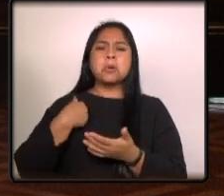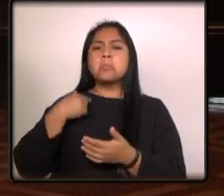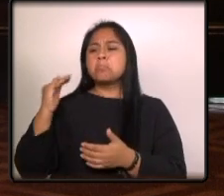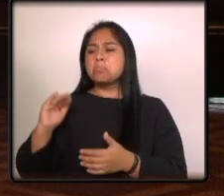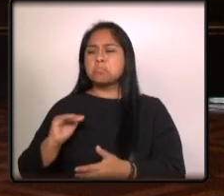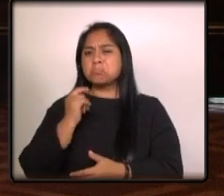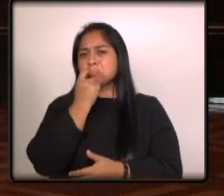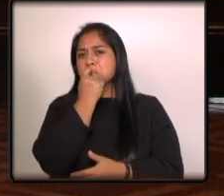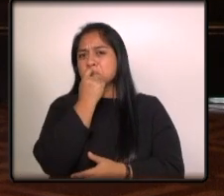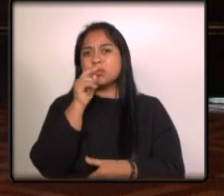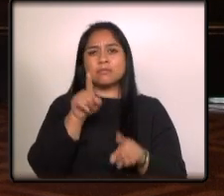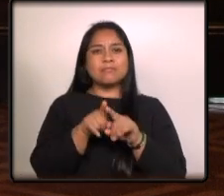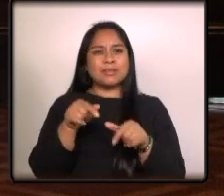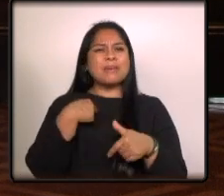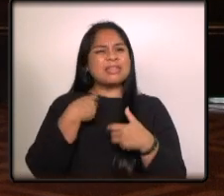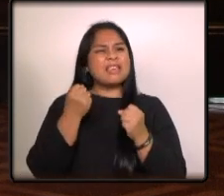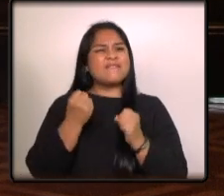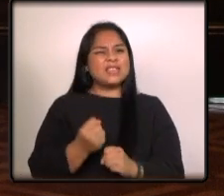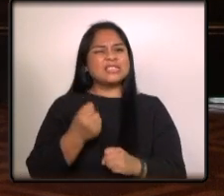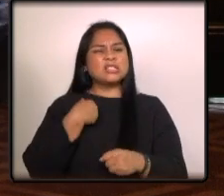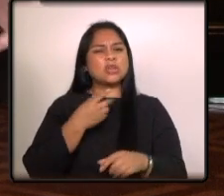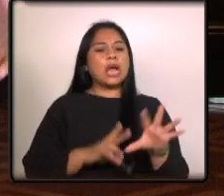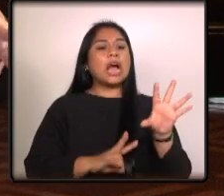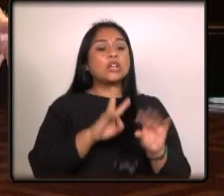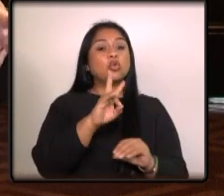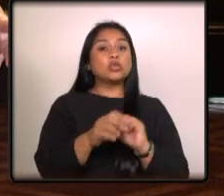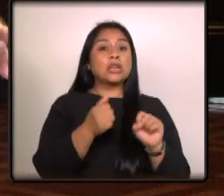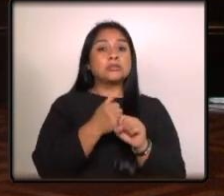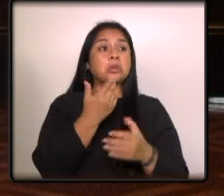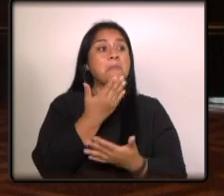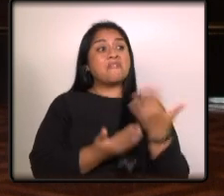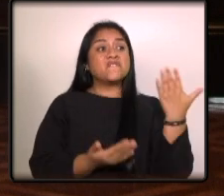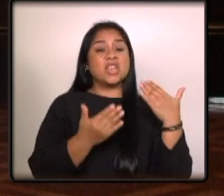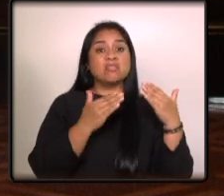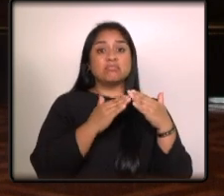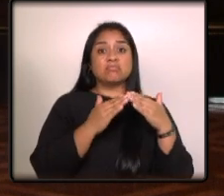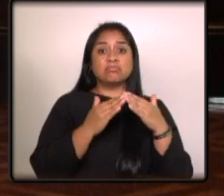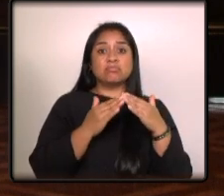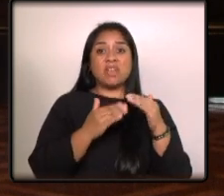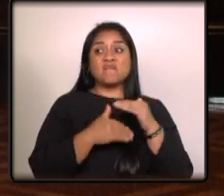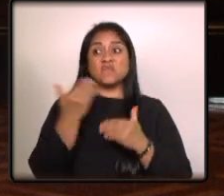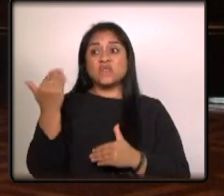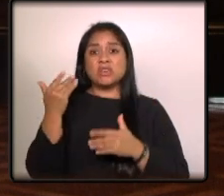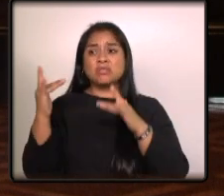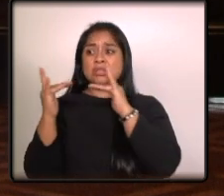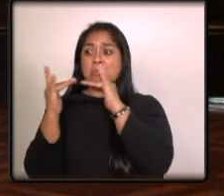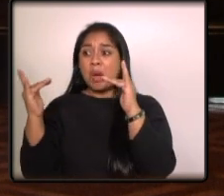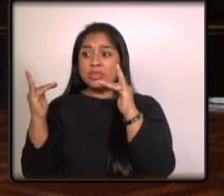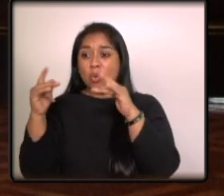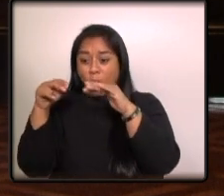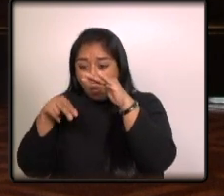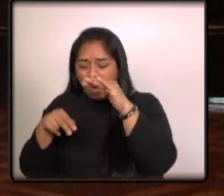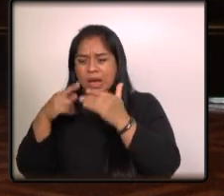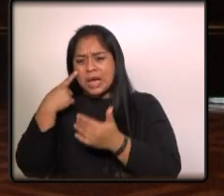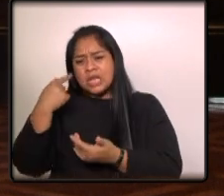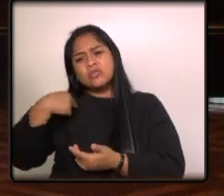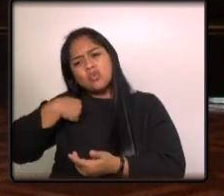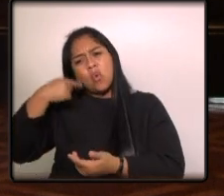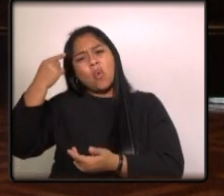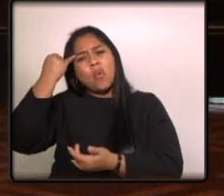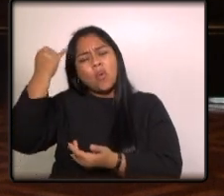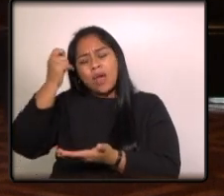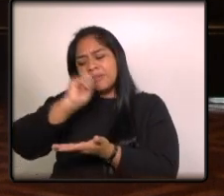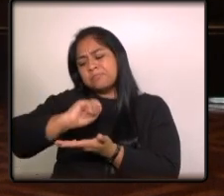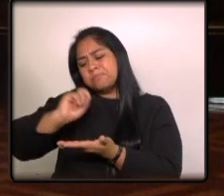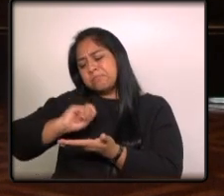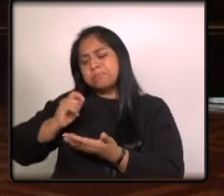porque mi vida fue un poco difícil entonces a los 12 años me fui de la casa viví bajo de un puente por un tiempo y abajo del puente yo me ponía a escribir